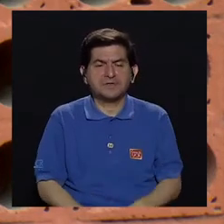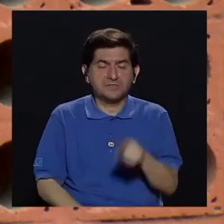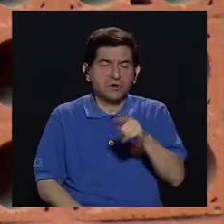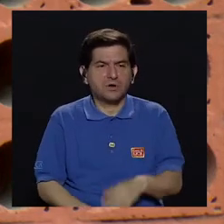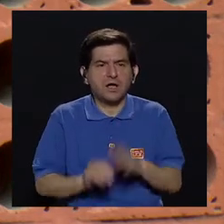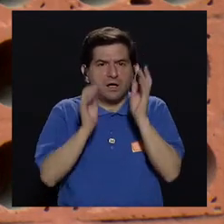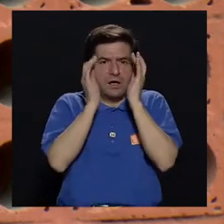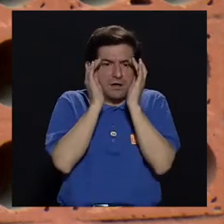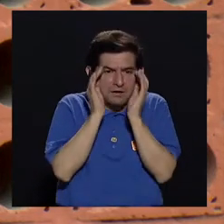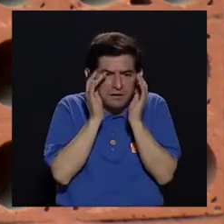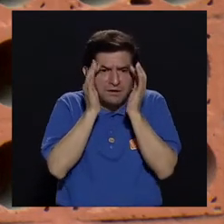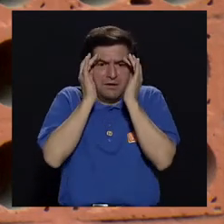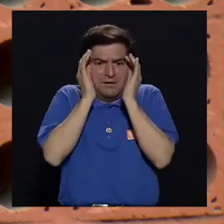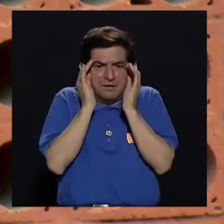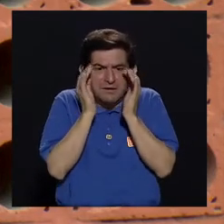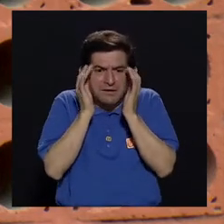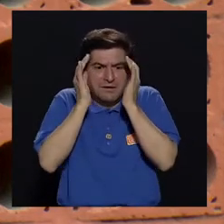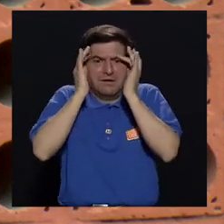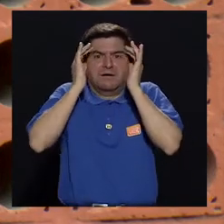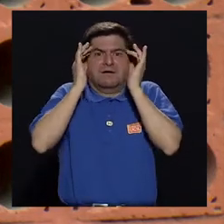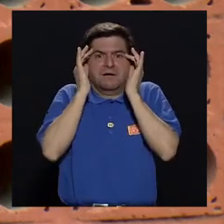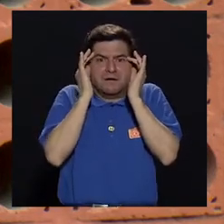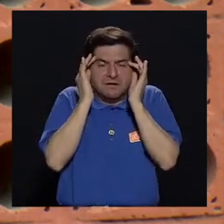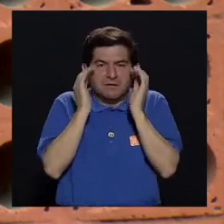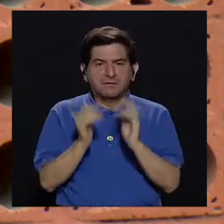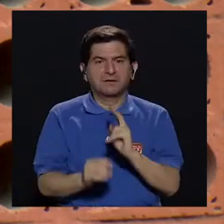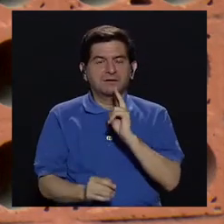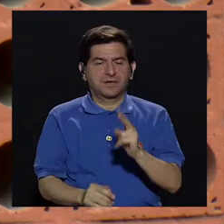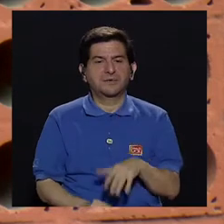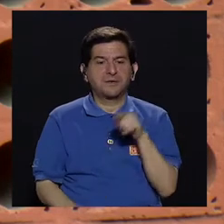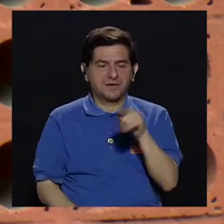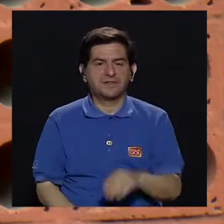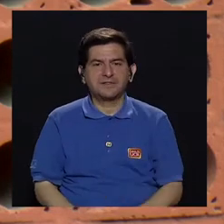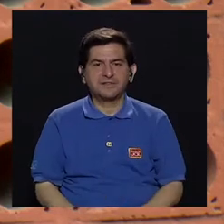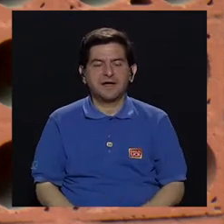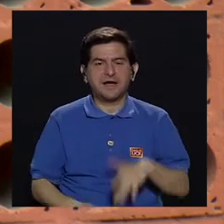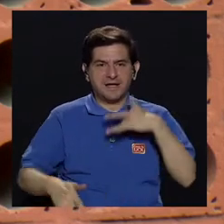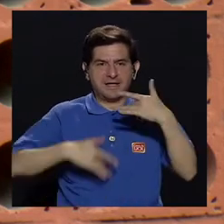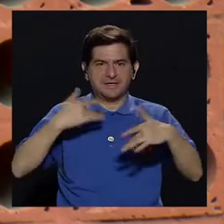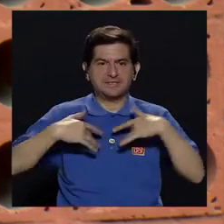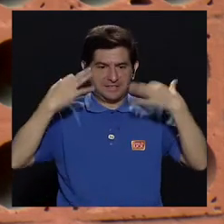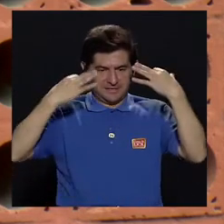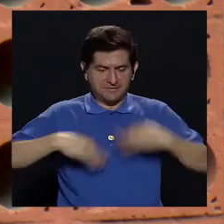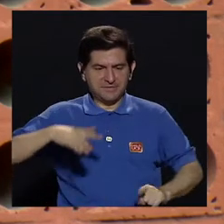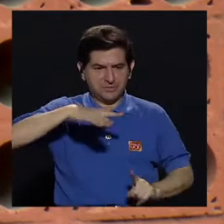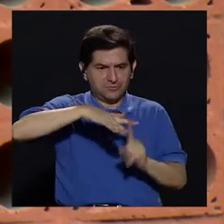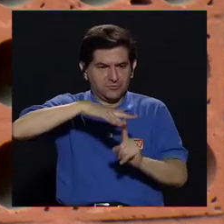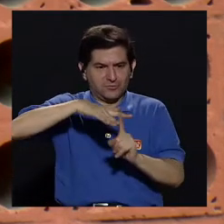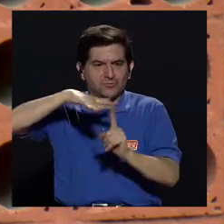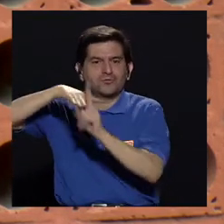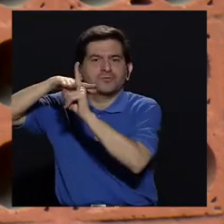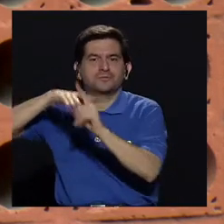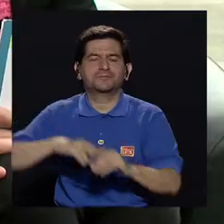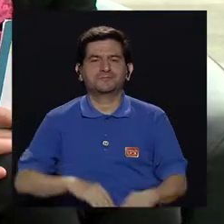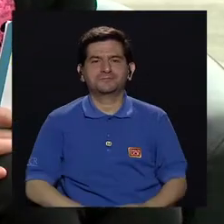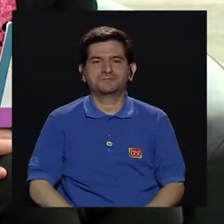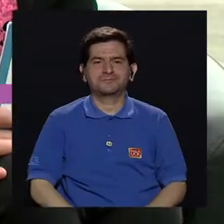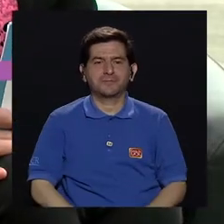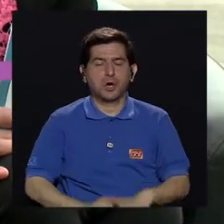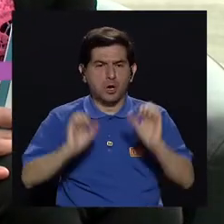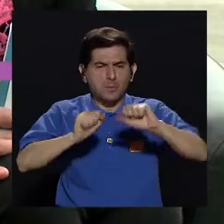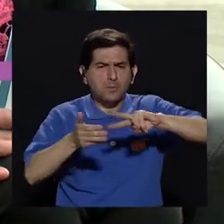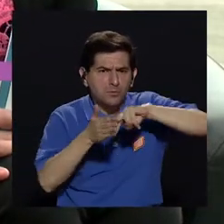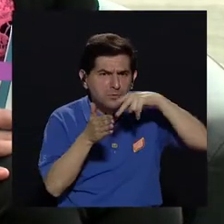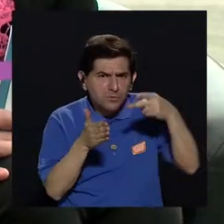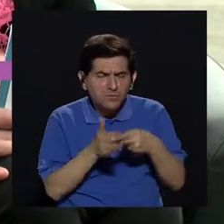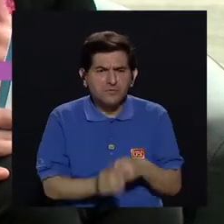vaya poniendo más ansiosa, más ansiosa y de ahí es donde realmente cada vez atacan más los síntomas fisiológicos. Ahora, por